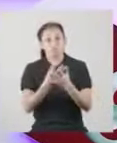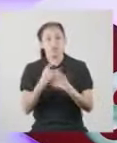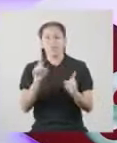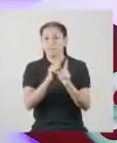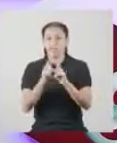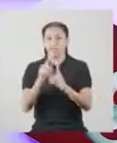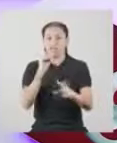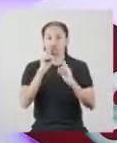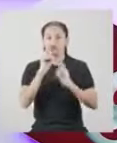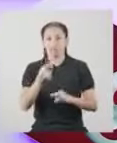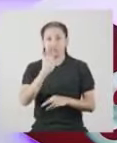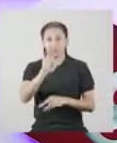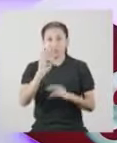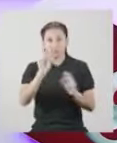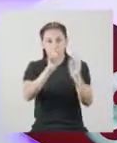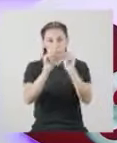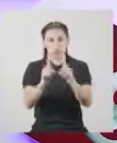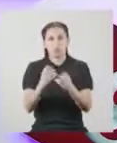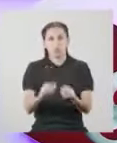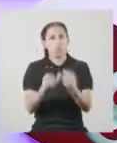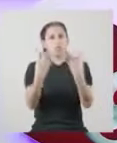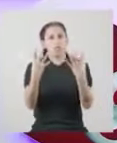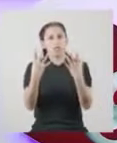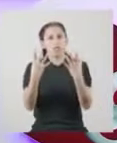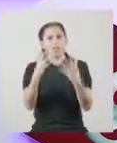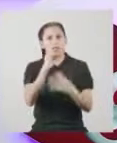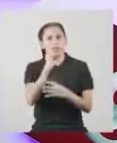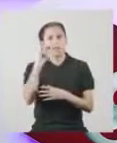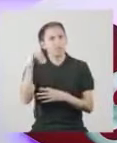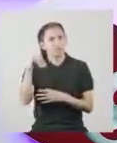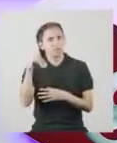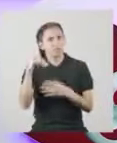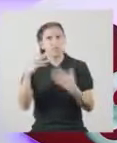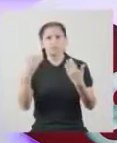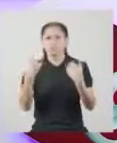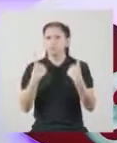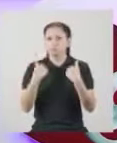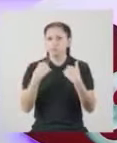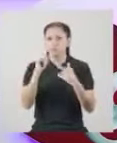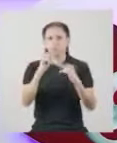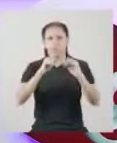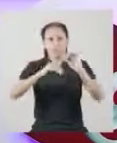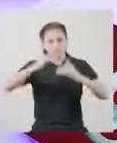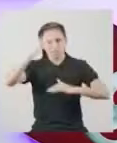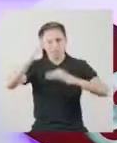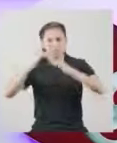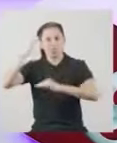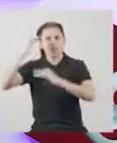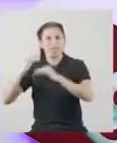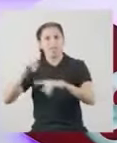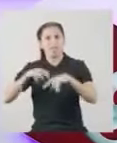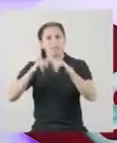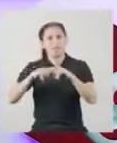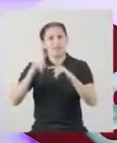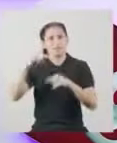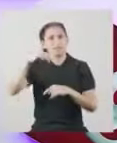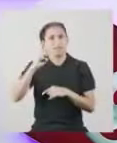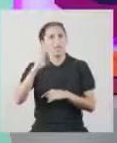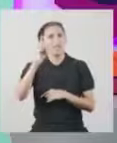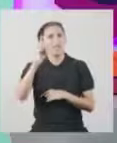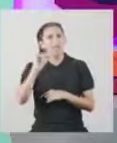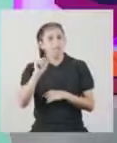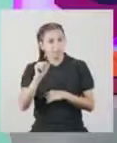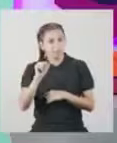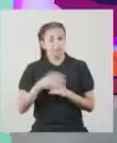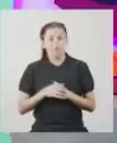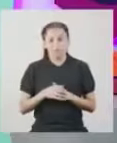resultados. Y también resolver su pregunta. ¿A cuántas desviaciones estándar están las tallas de la muestra respecto a la media?